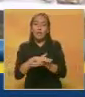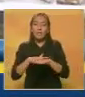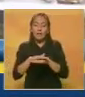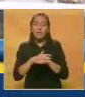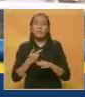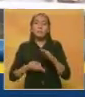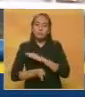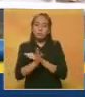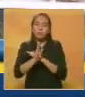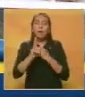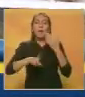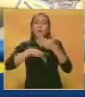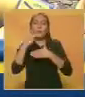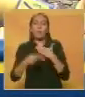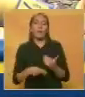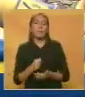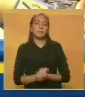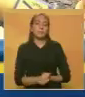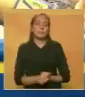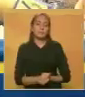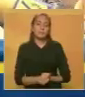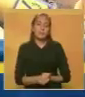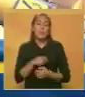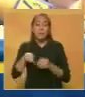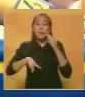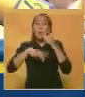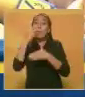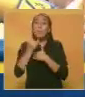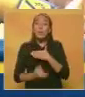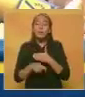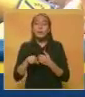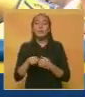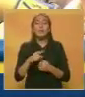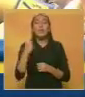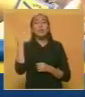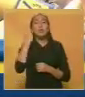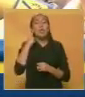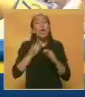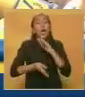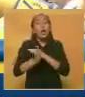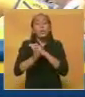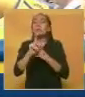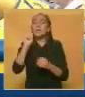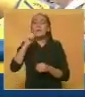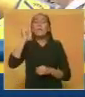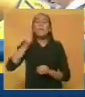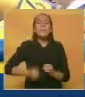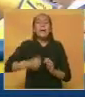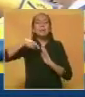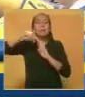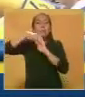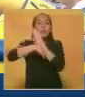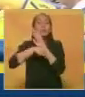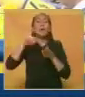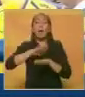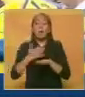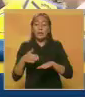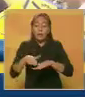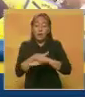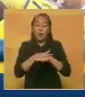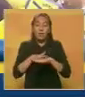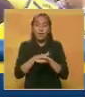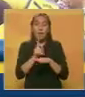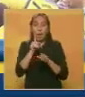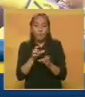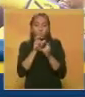y continuidad a este tipo de actividades. Hablamos de que este tipo de proyectos no solo continúan, sino que se profundicen, porque desde la gobernación nosotros